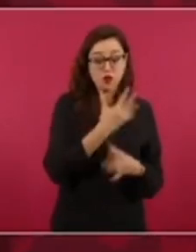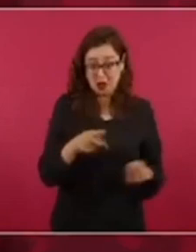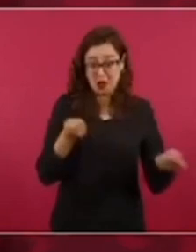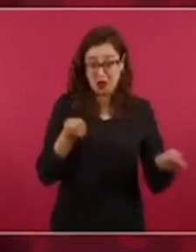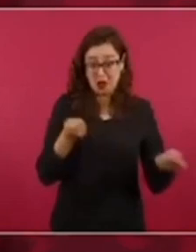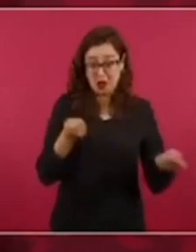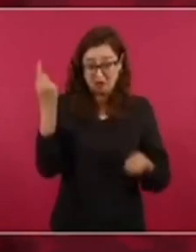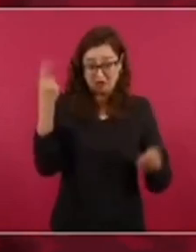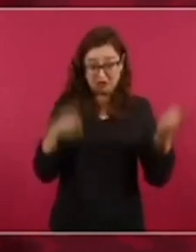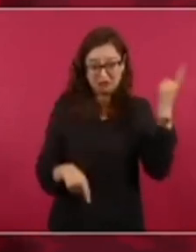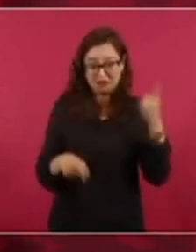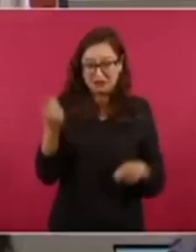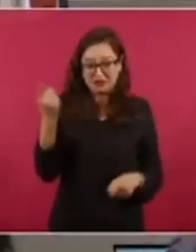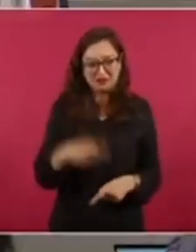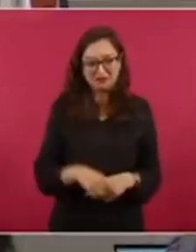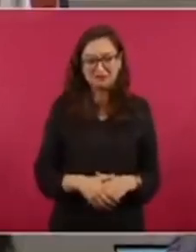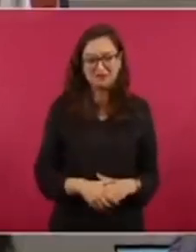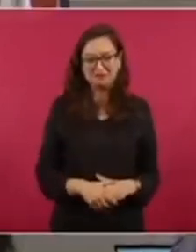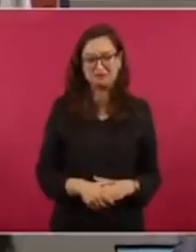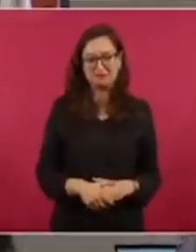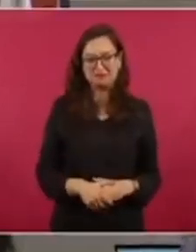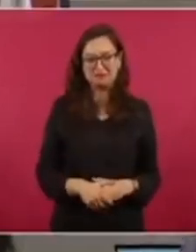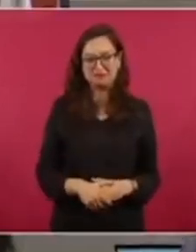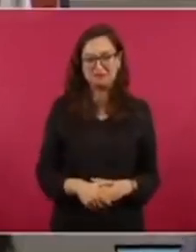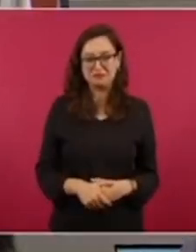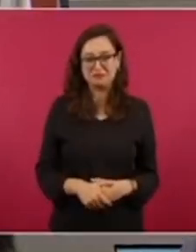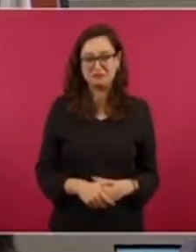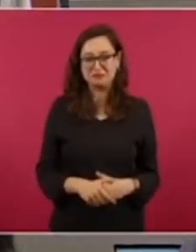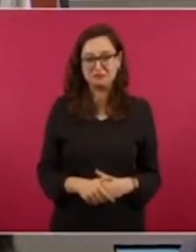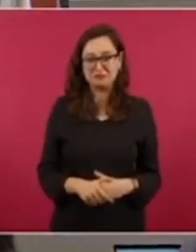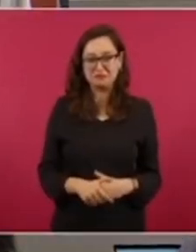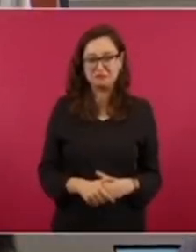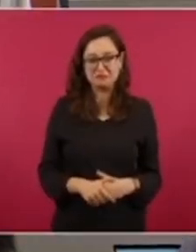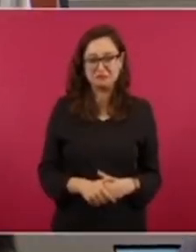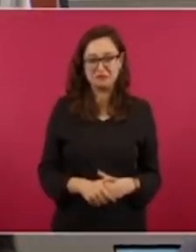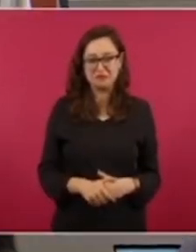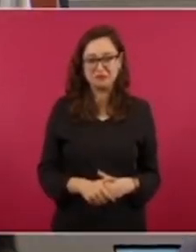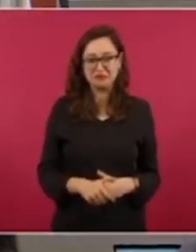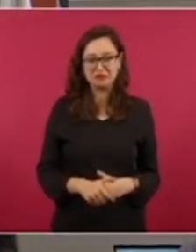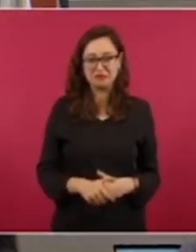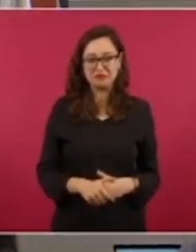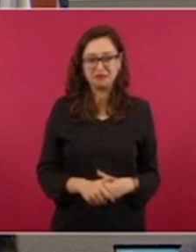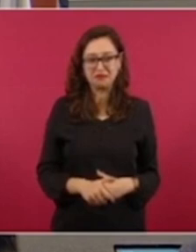Decider sin suministro del interior. Sí, regresa el